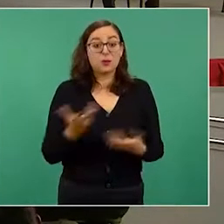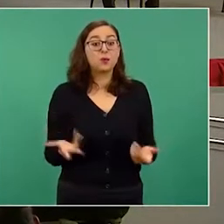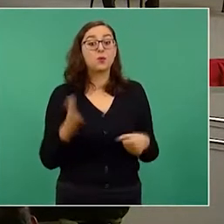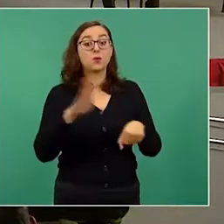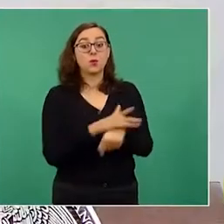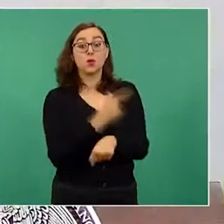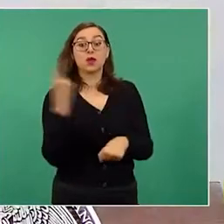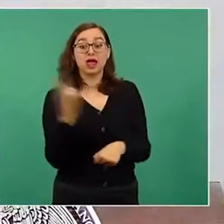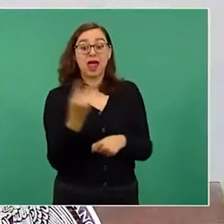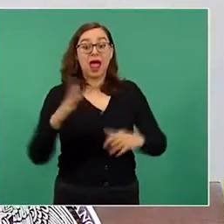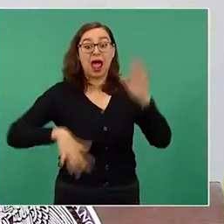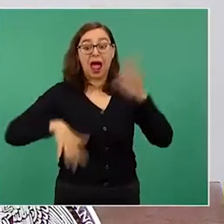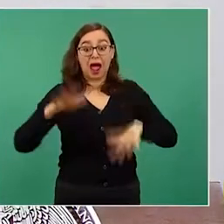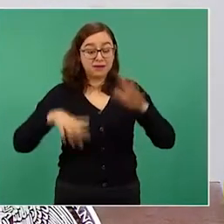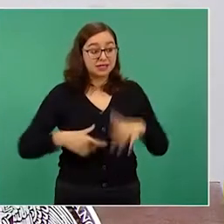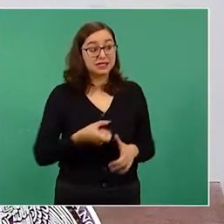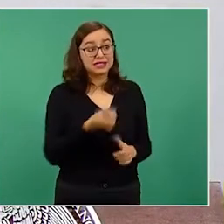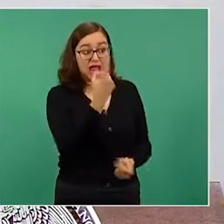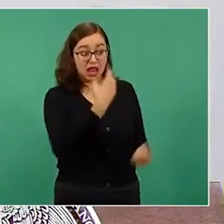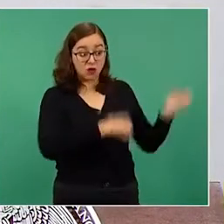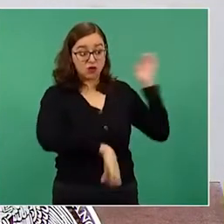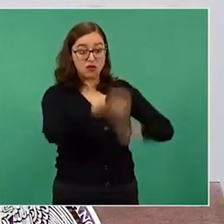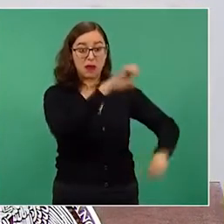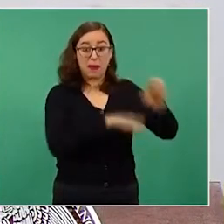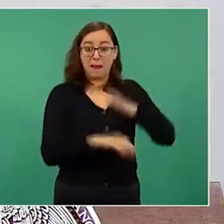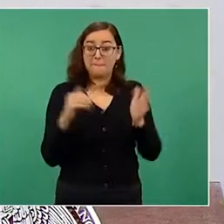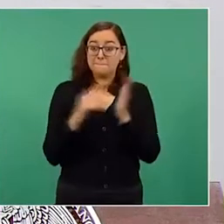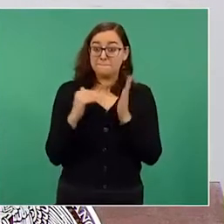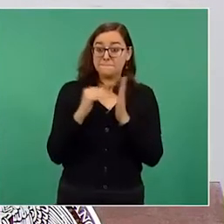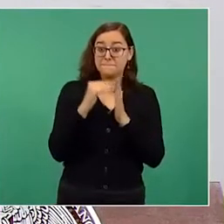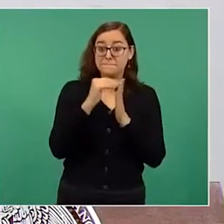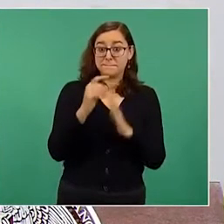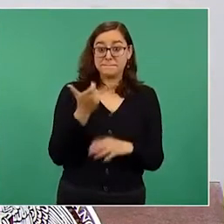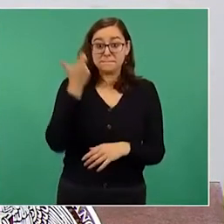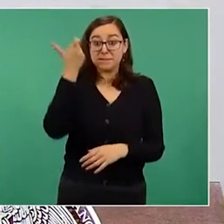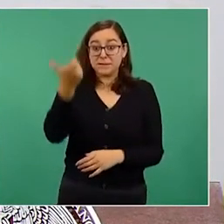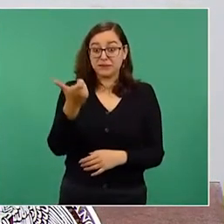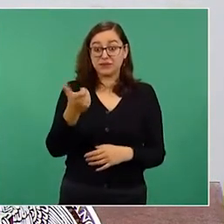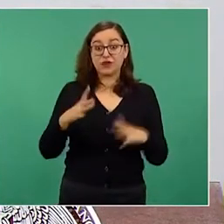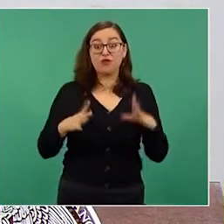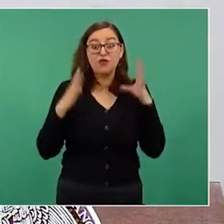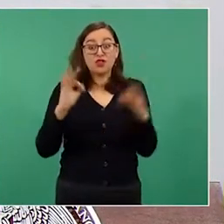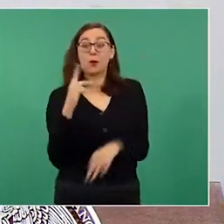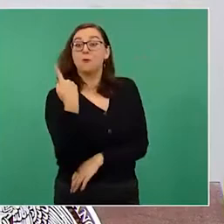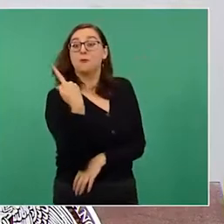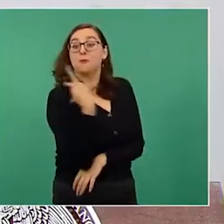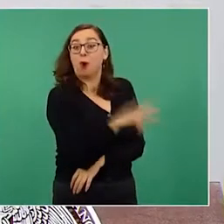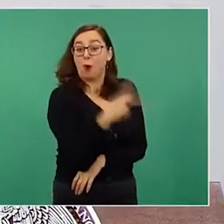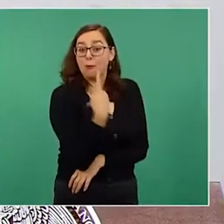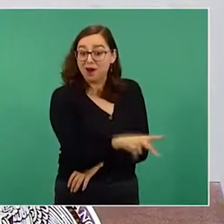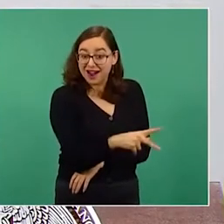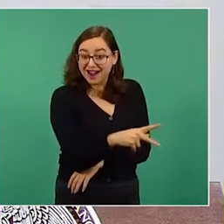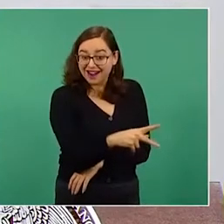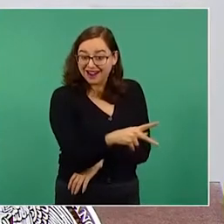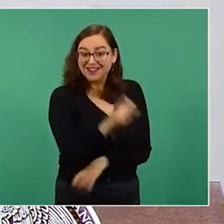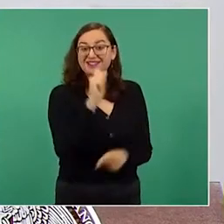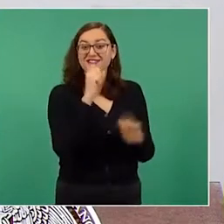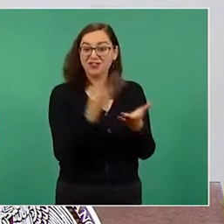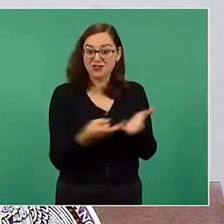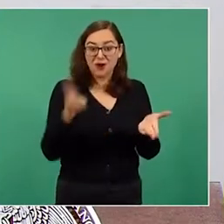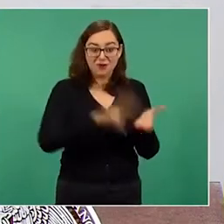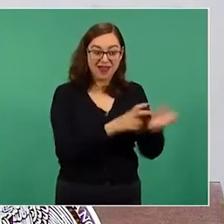que donaban decenas y cientos de millones de pesos a sus fundaciones para no pagar impuestos. En 2020,